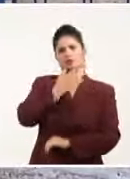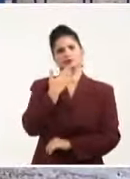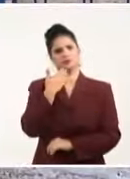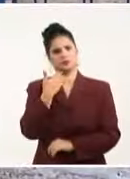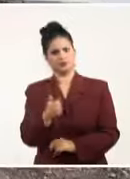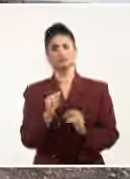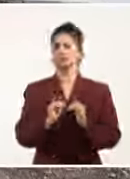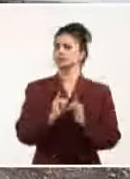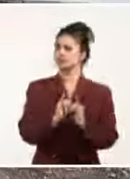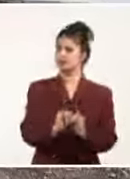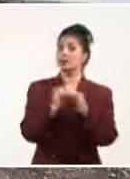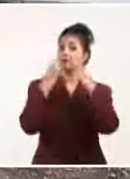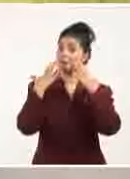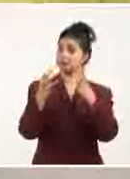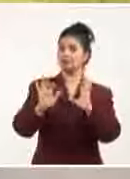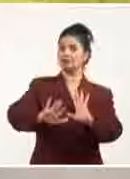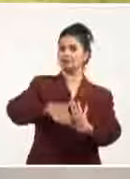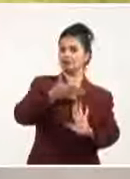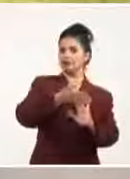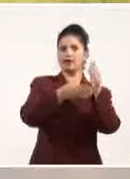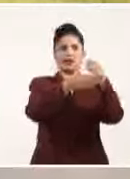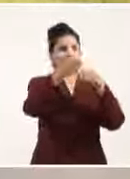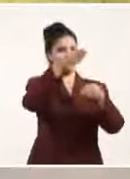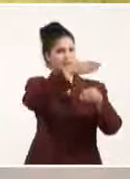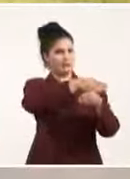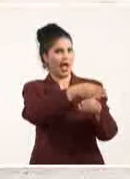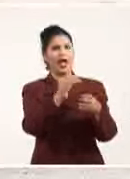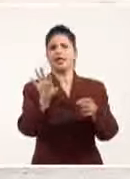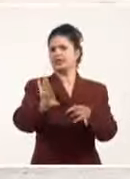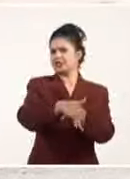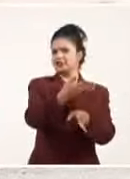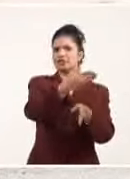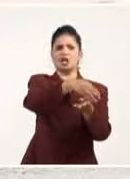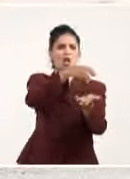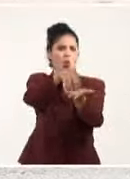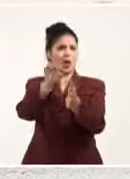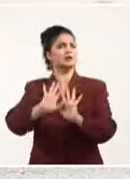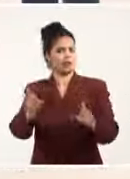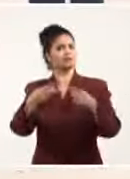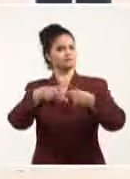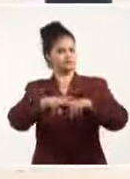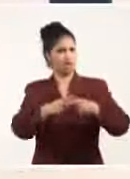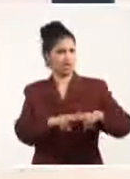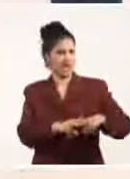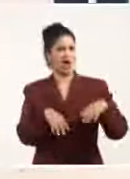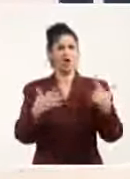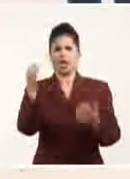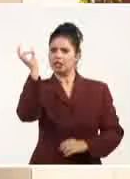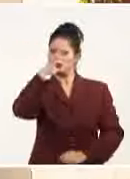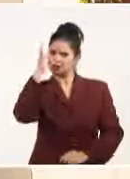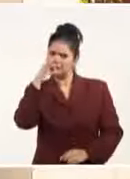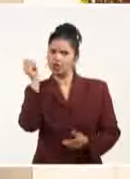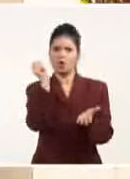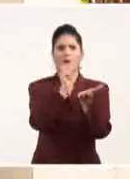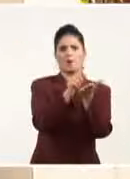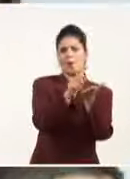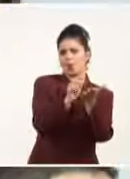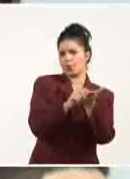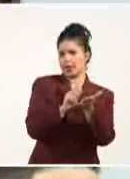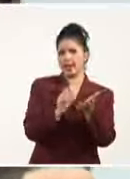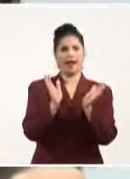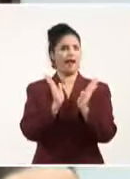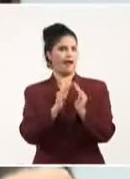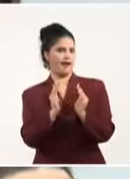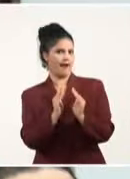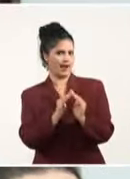de barrios y comunidades con la mejor estructural de células básicas, viales, así como la asistencia social a familias en situación de vulnerabilidad.